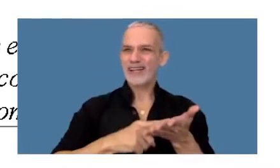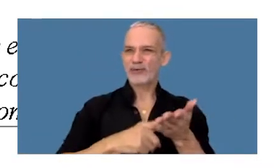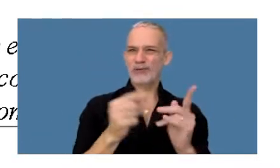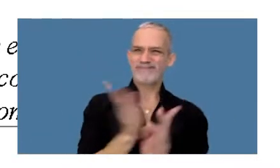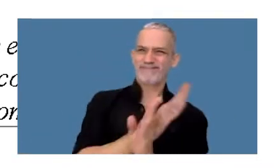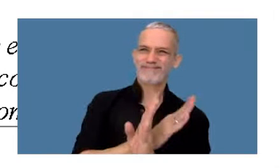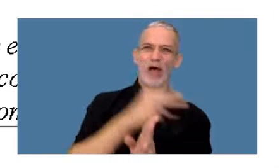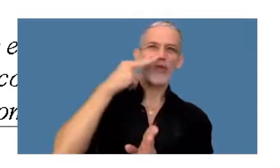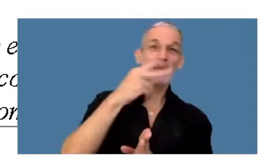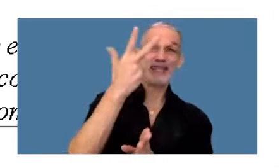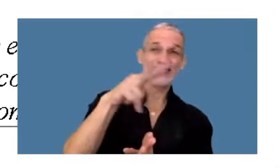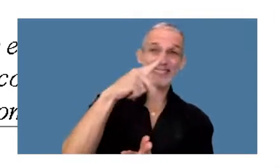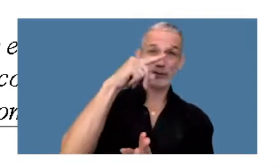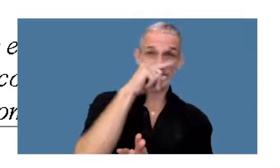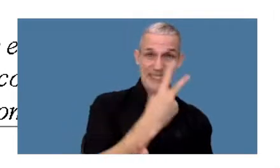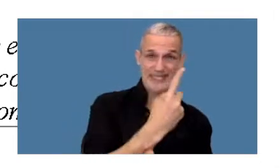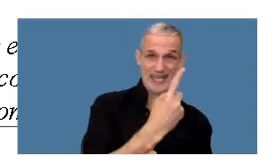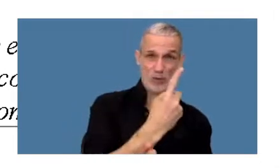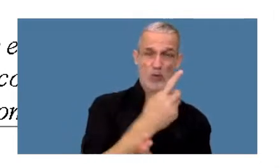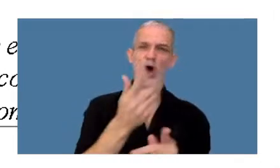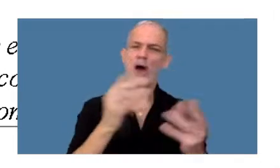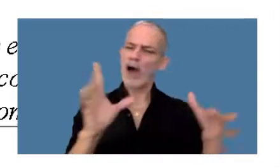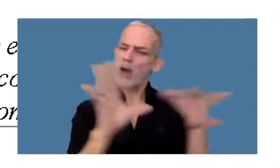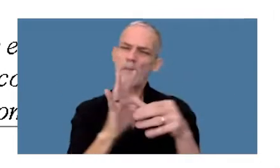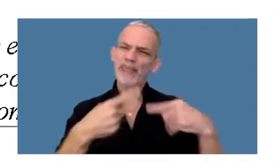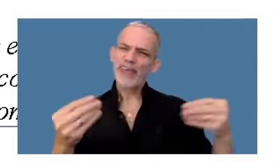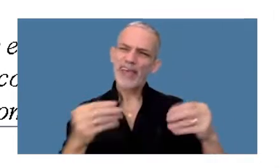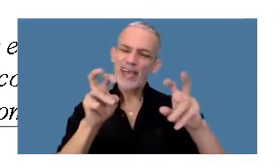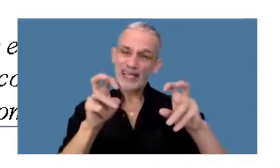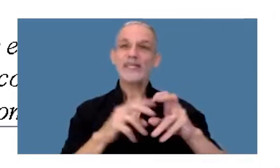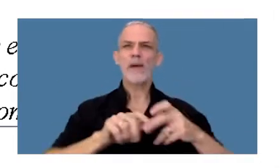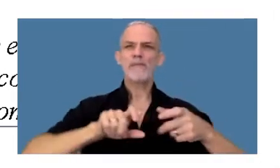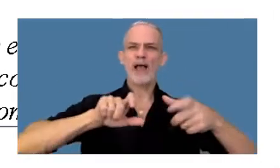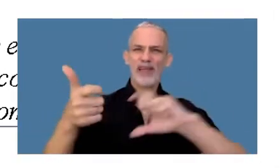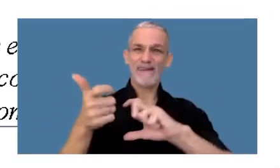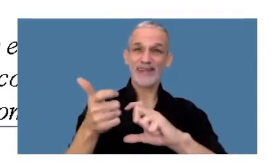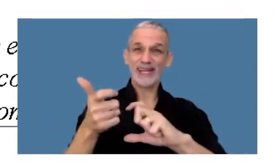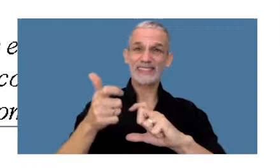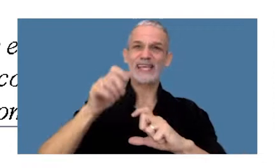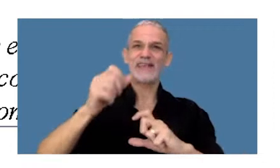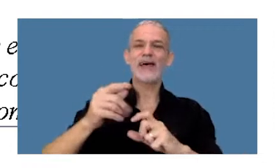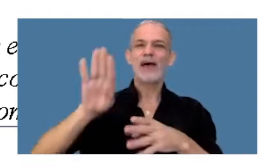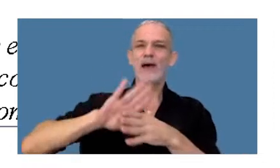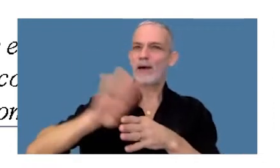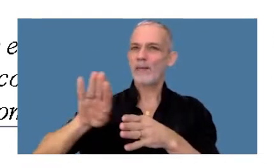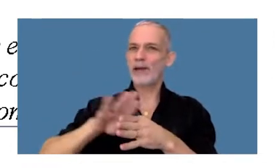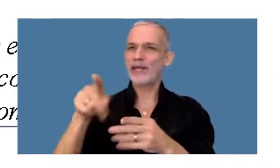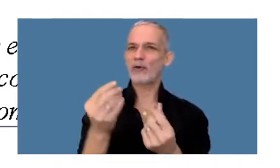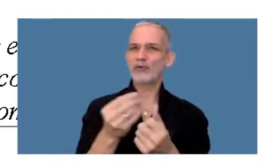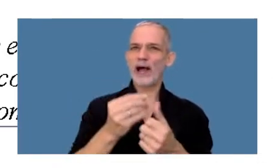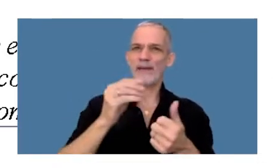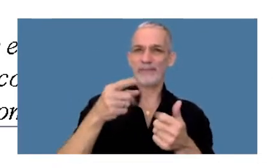2371. Esta se vincula con transferencia de derechos o de dominio a título